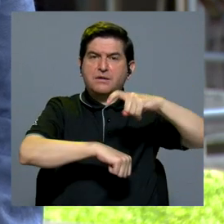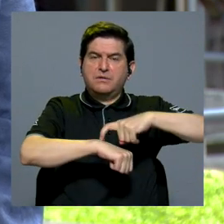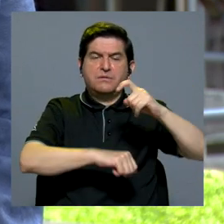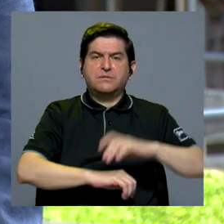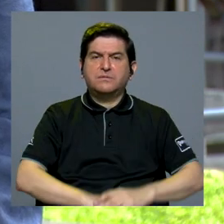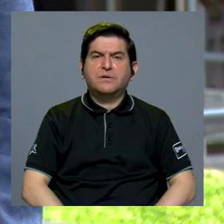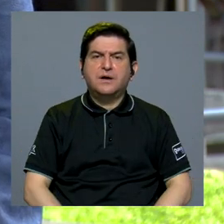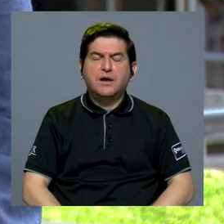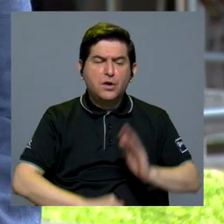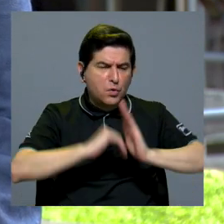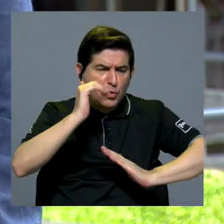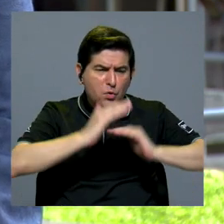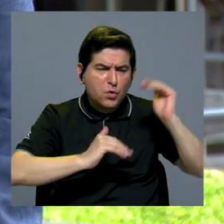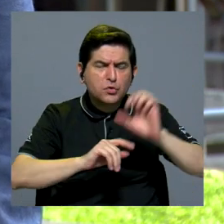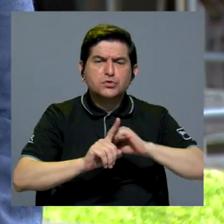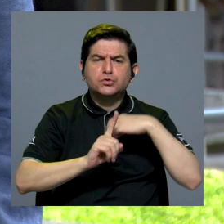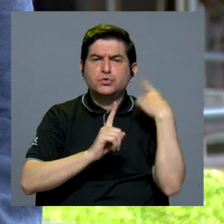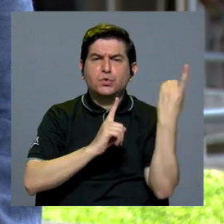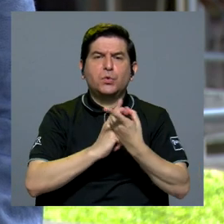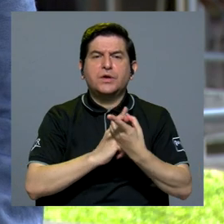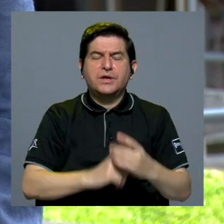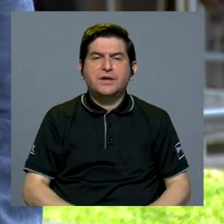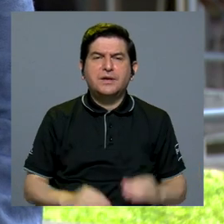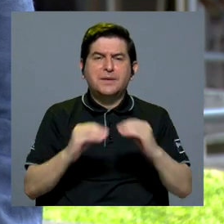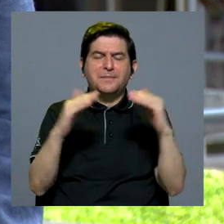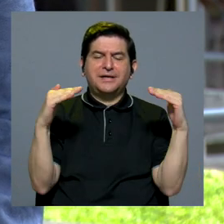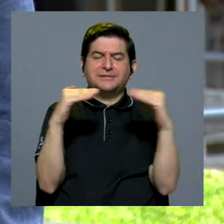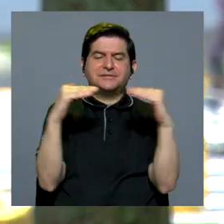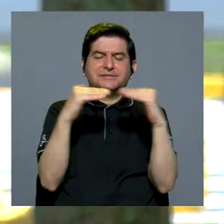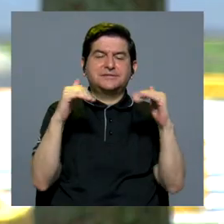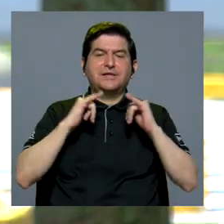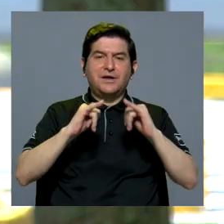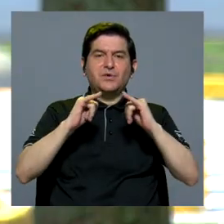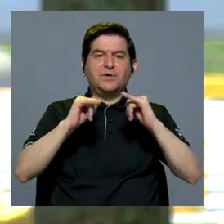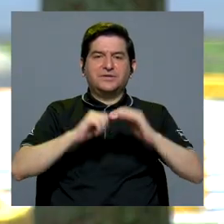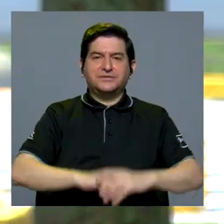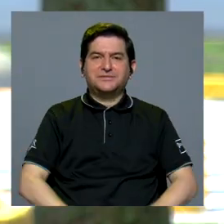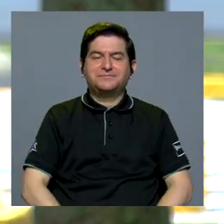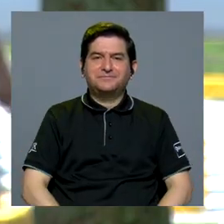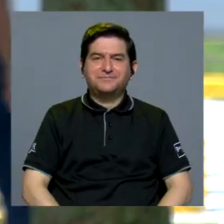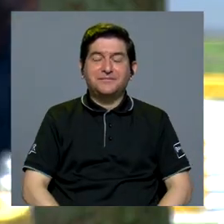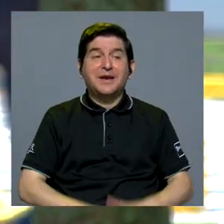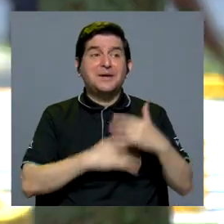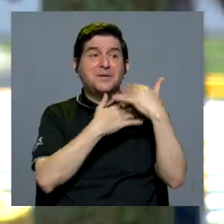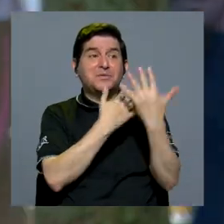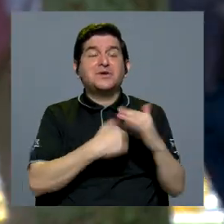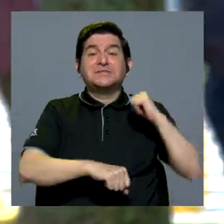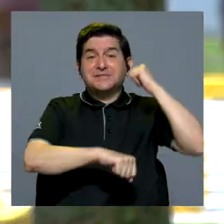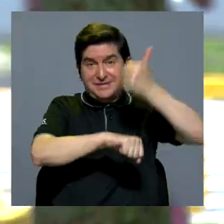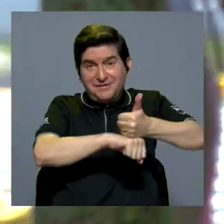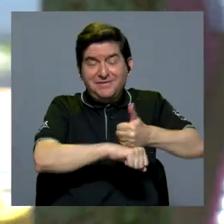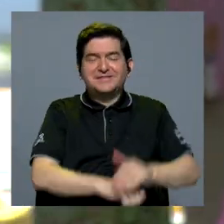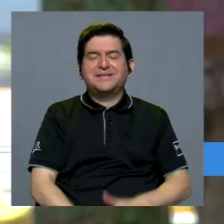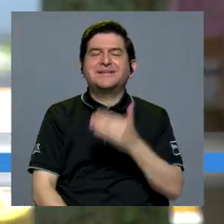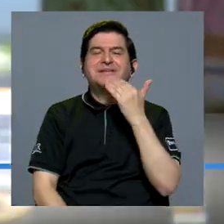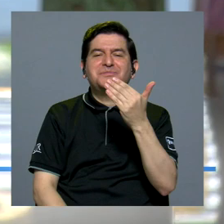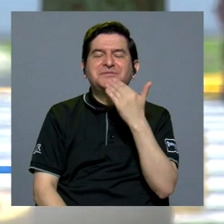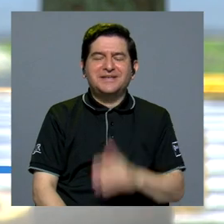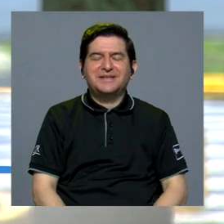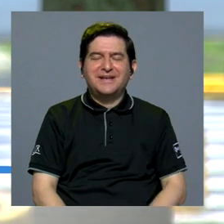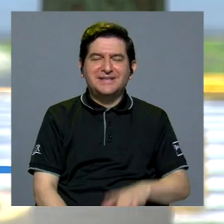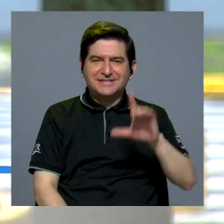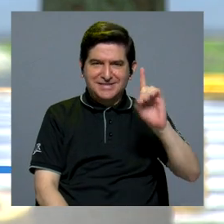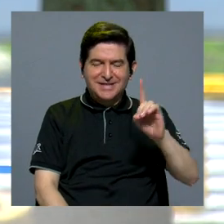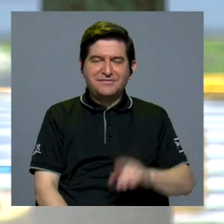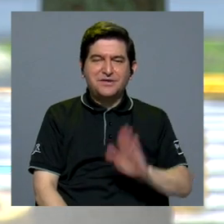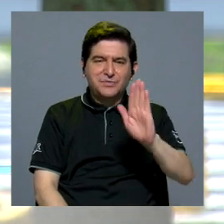construir sociedades más equitativas e igualitarias. Nuestra esperanza queda sembrada. Muchísimas gracias a